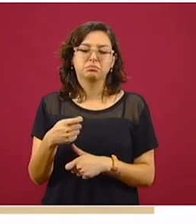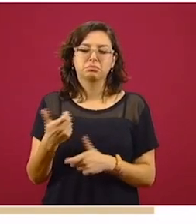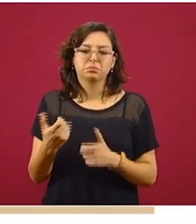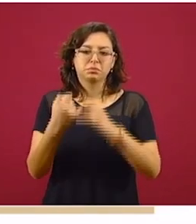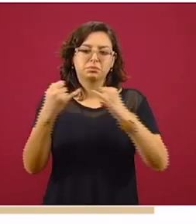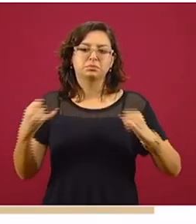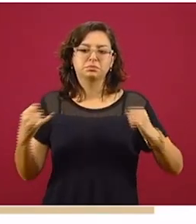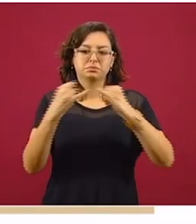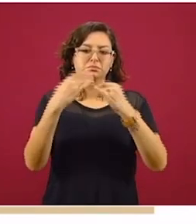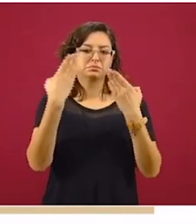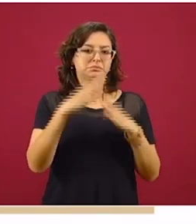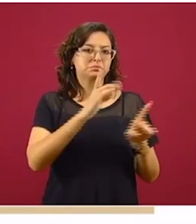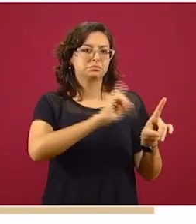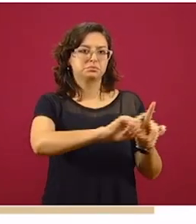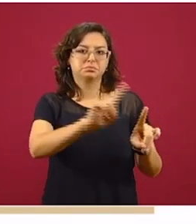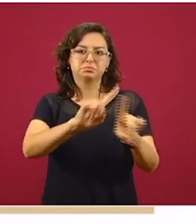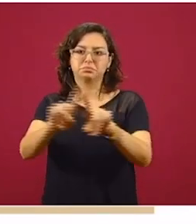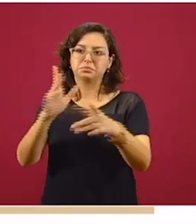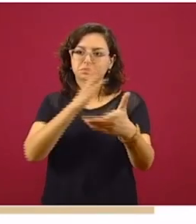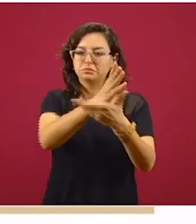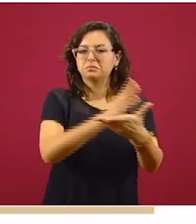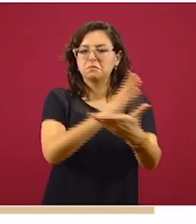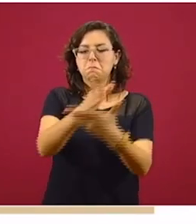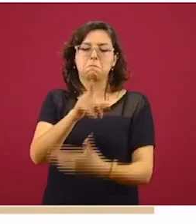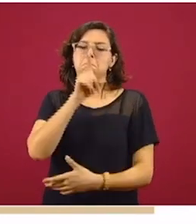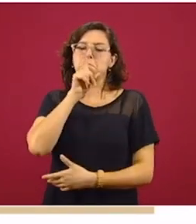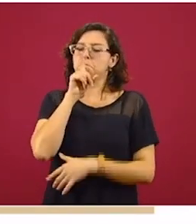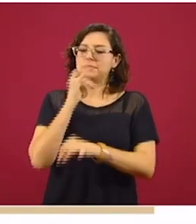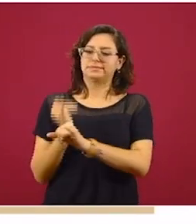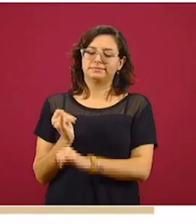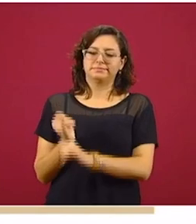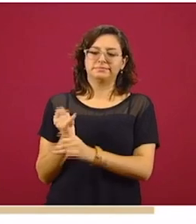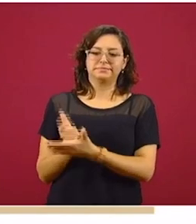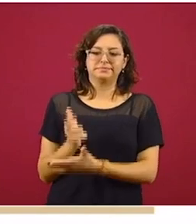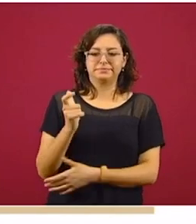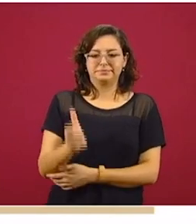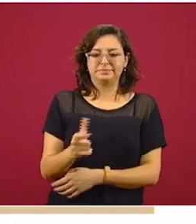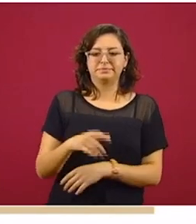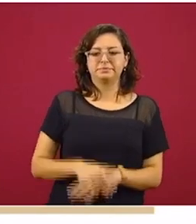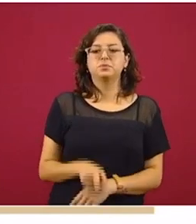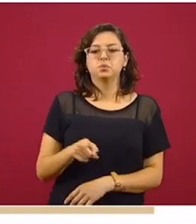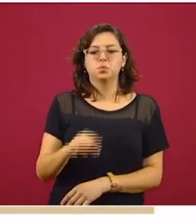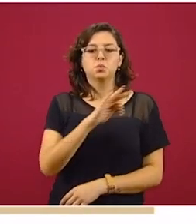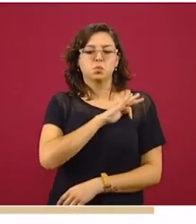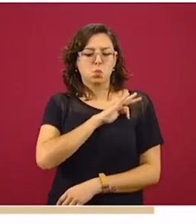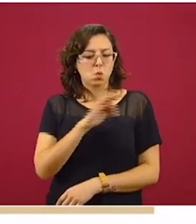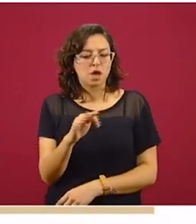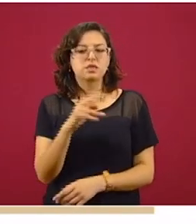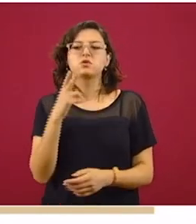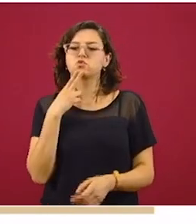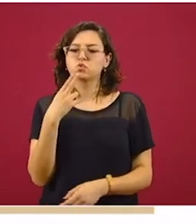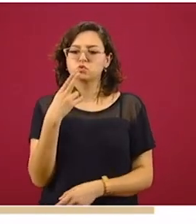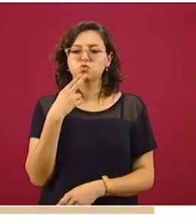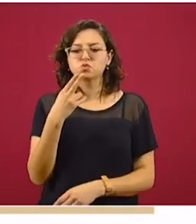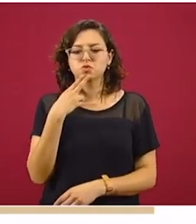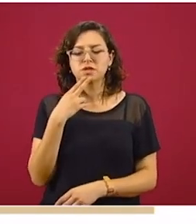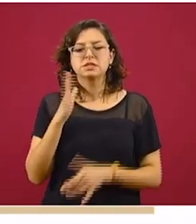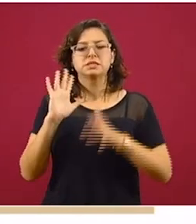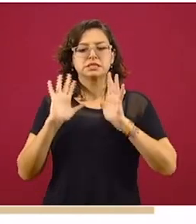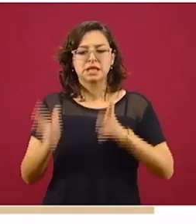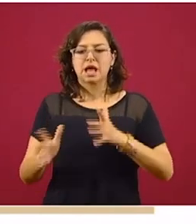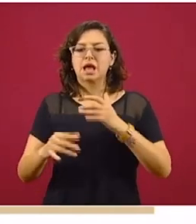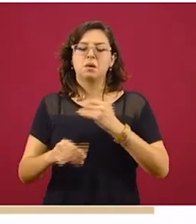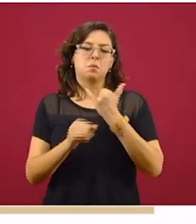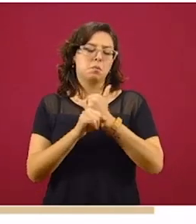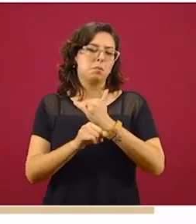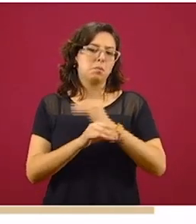instituciones bancarias. Entonces, reiterarles que esta opción es una opción que está abierta, se ha difundido en